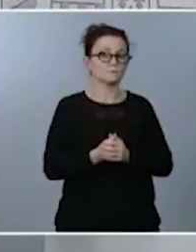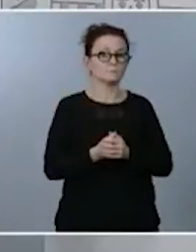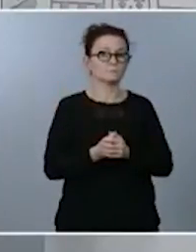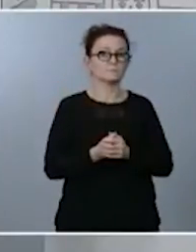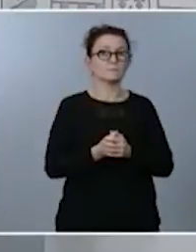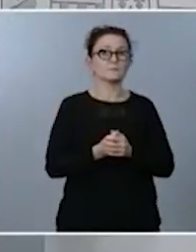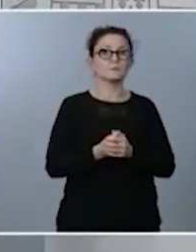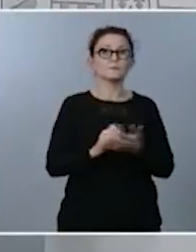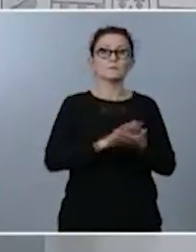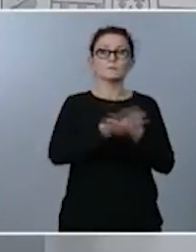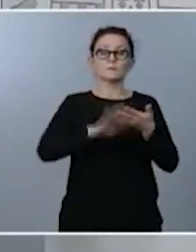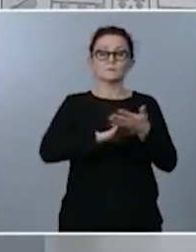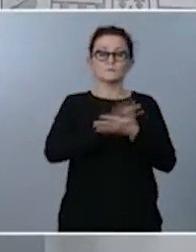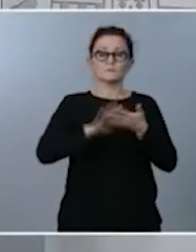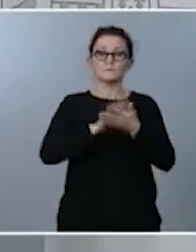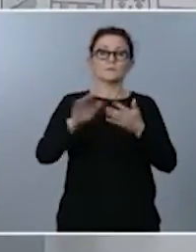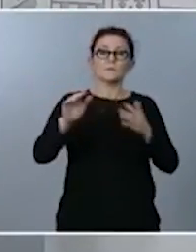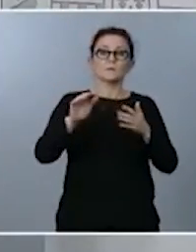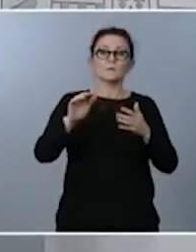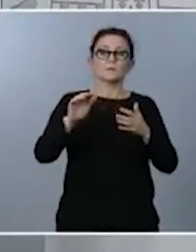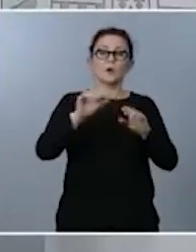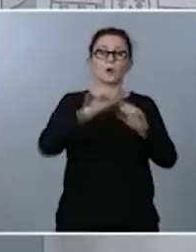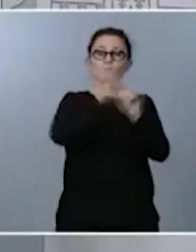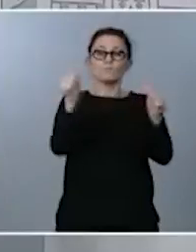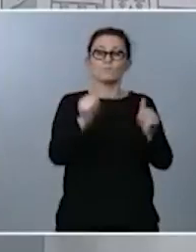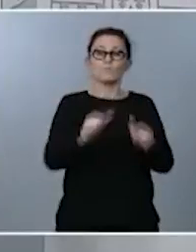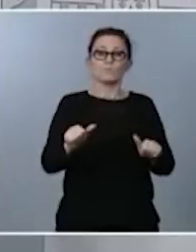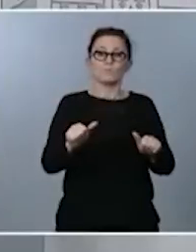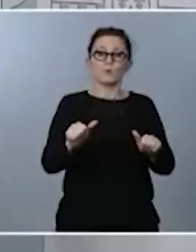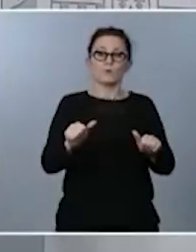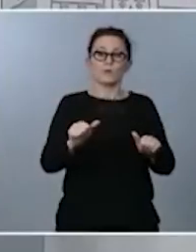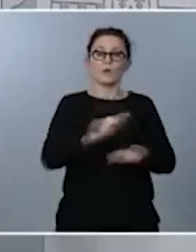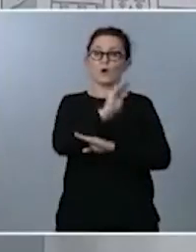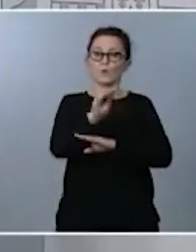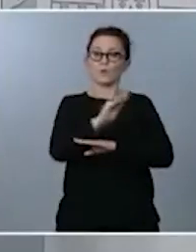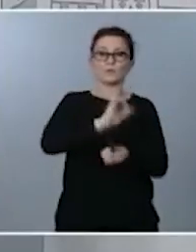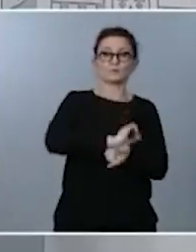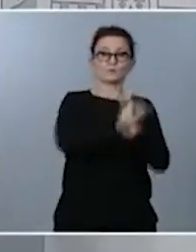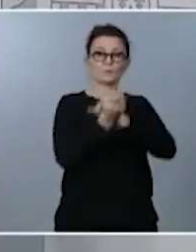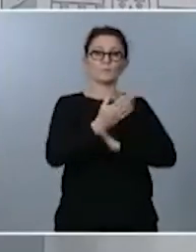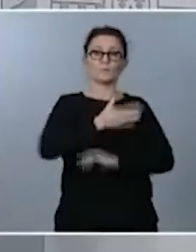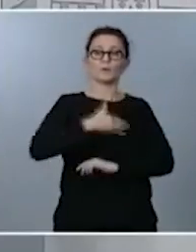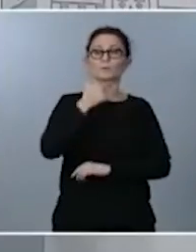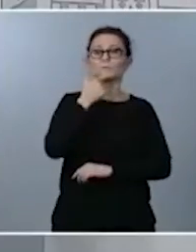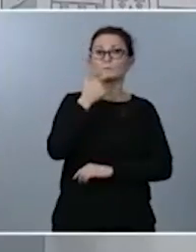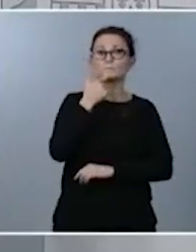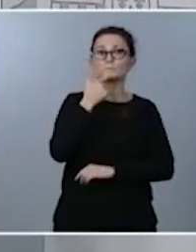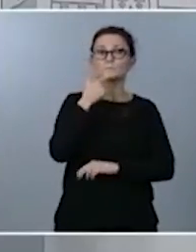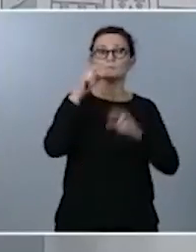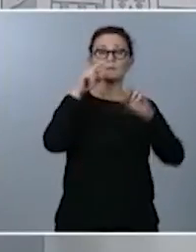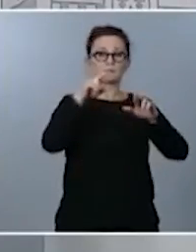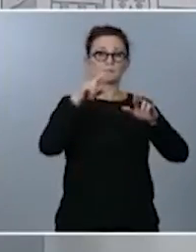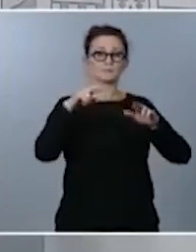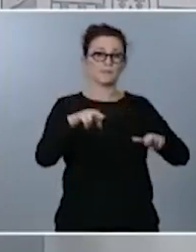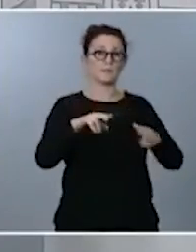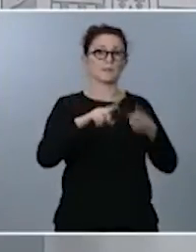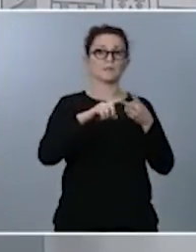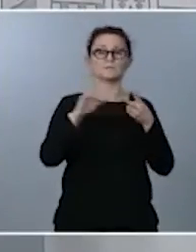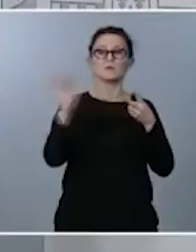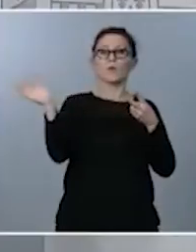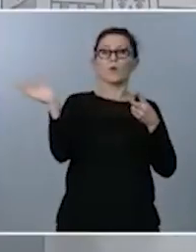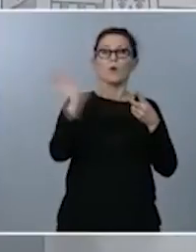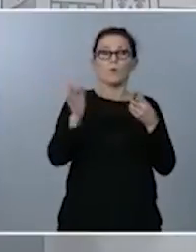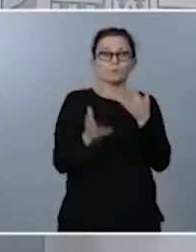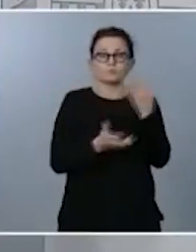cambiar el modelo de cuidados pero querríamos saber si ir a residencias a la ayuda a domicilio nos puede detallar un poco más